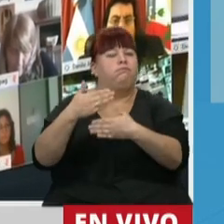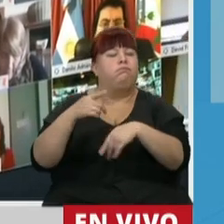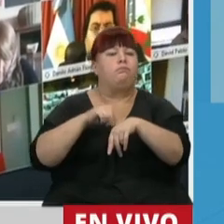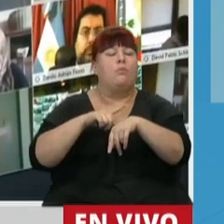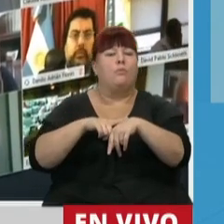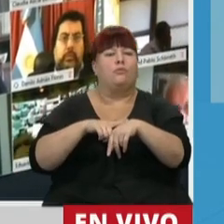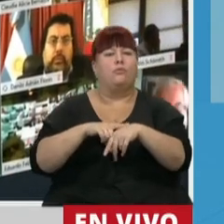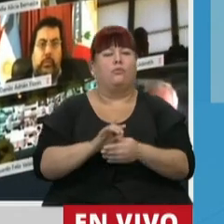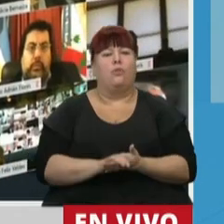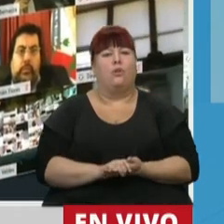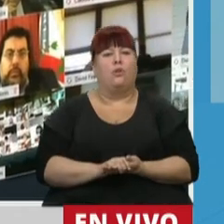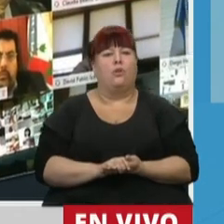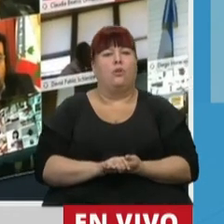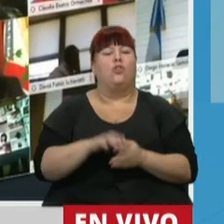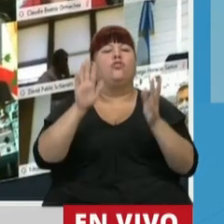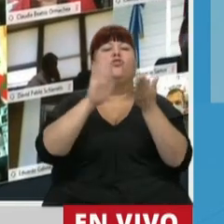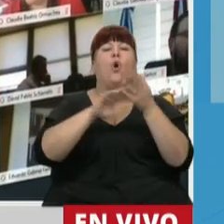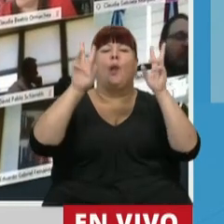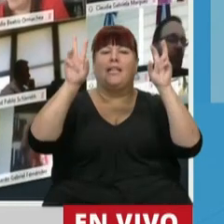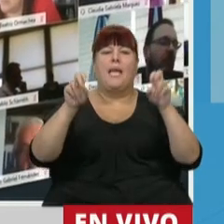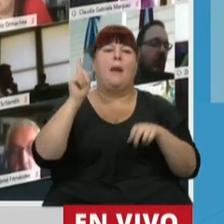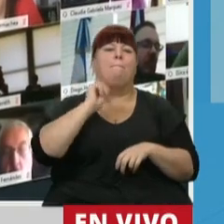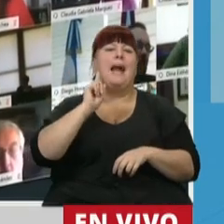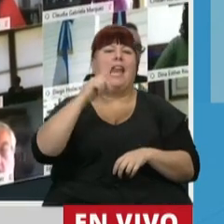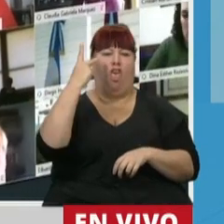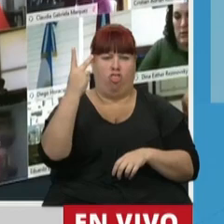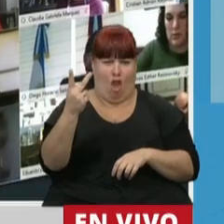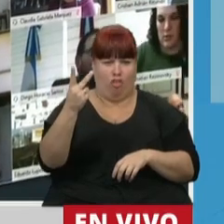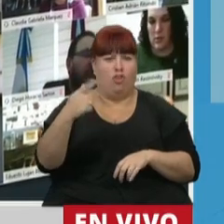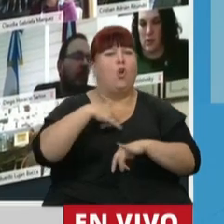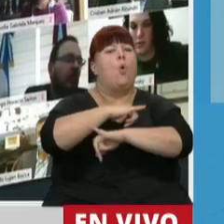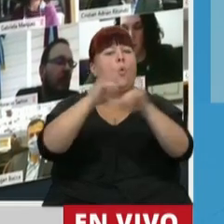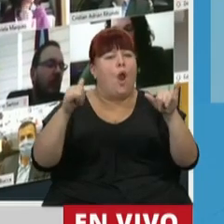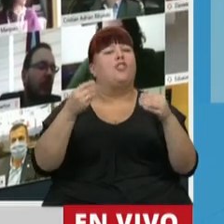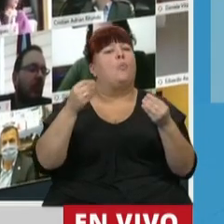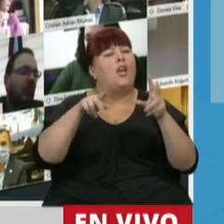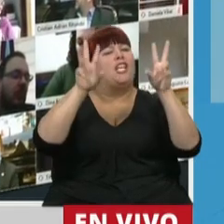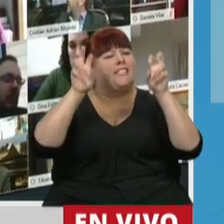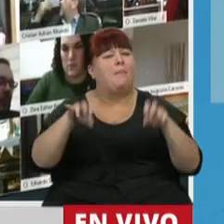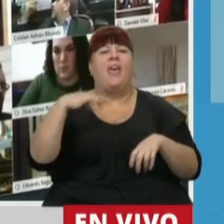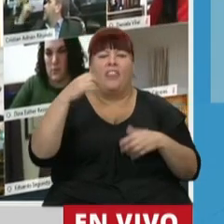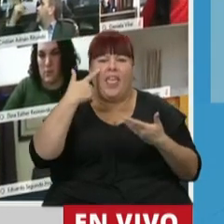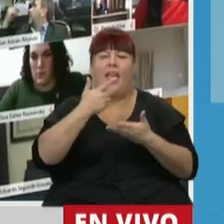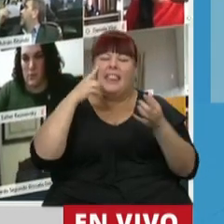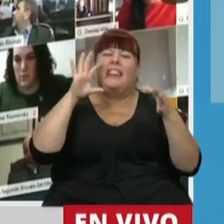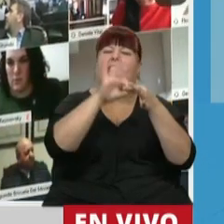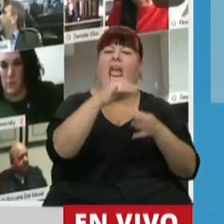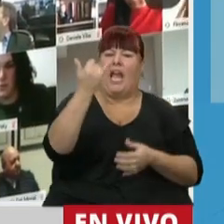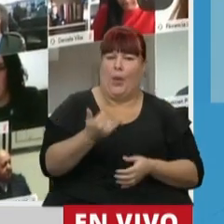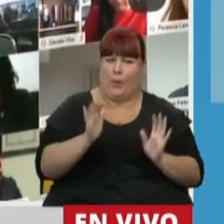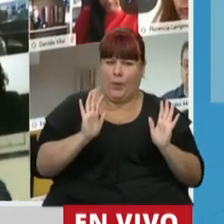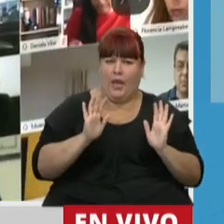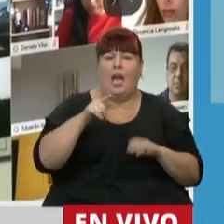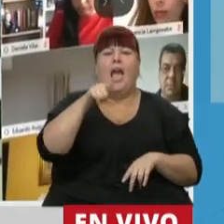llevó adelante en la causa Paraná II. Y lo digo porque estas cosas tienen que ver. Es